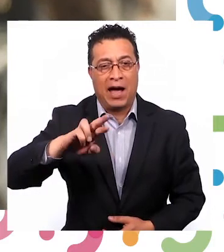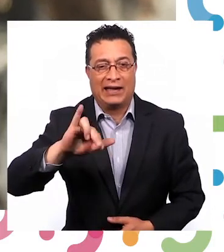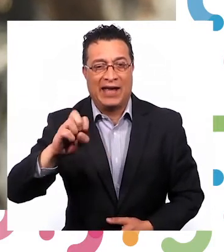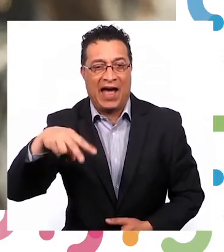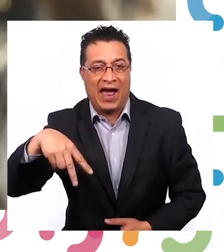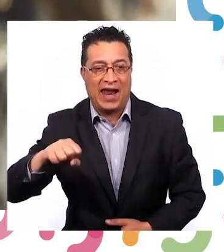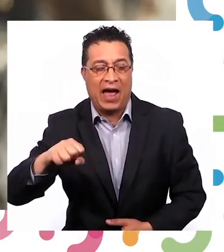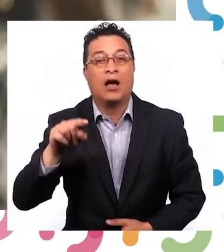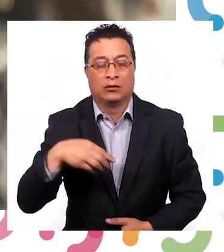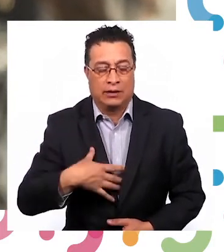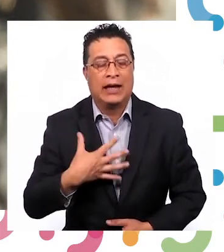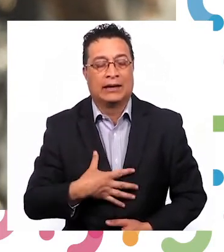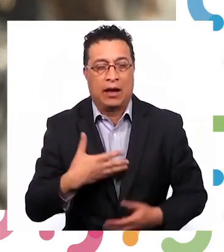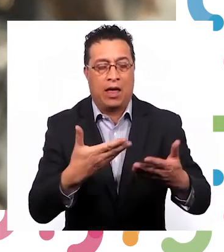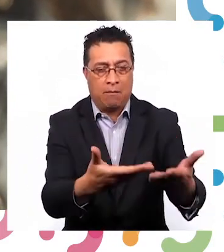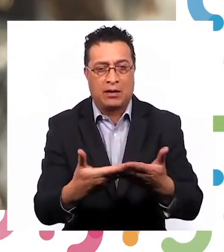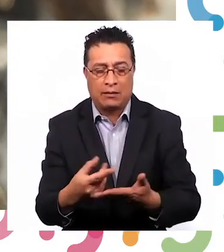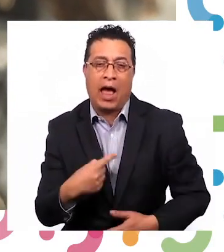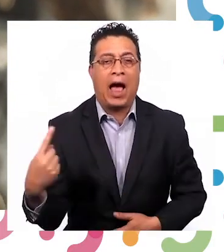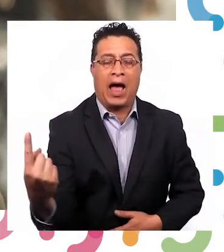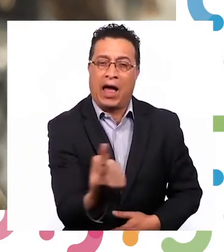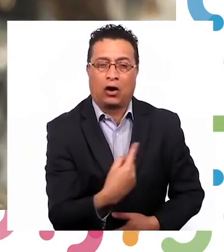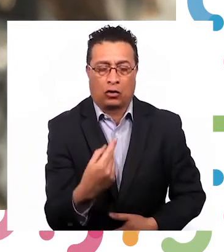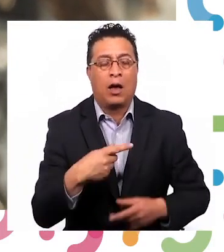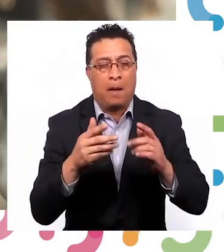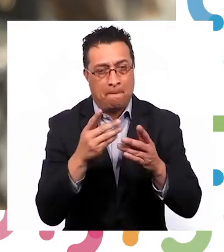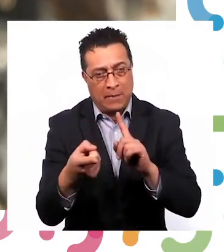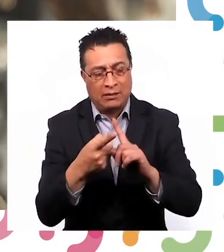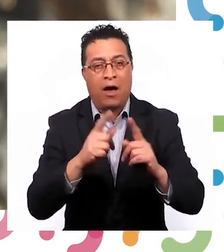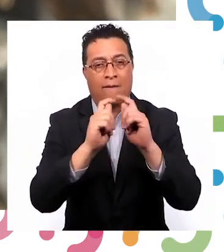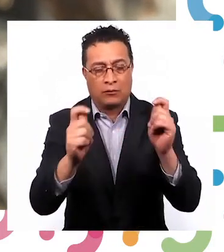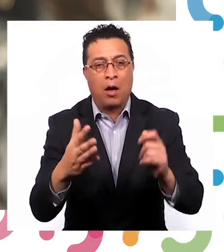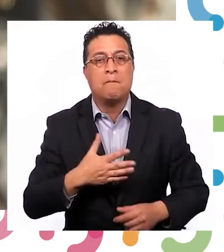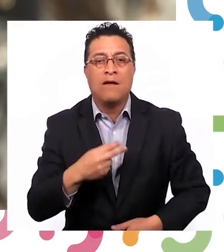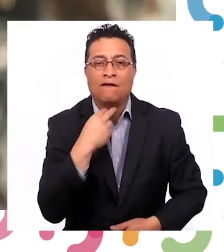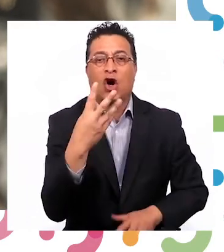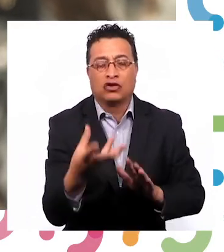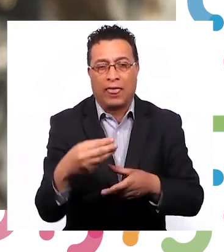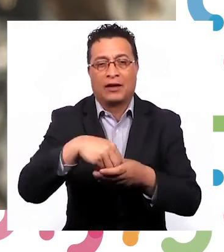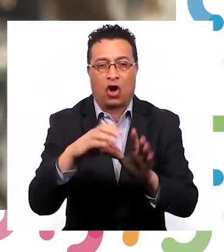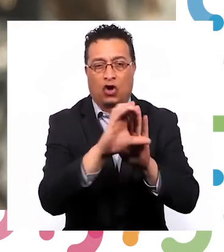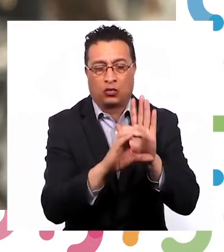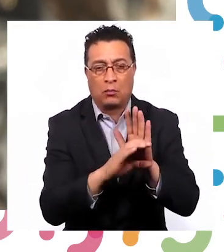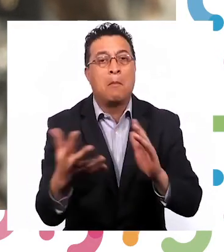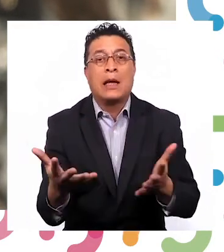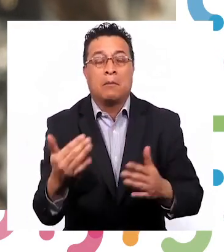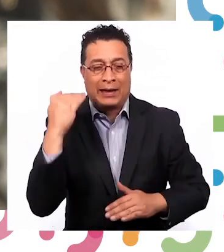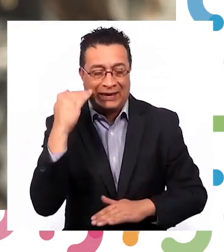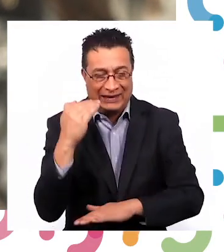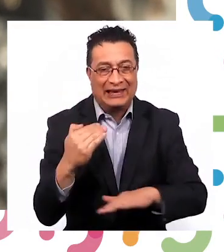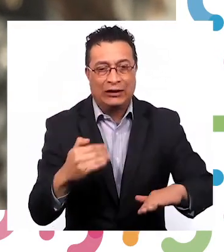Soy Mariana de Girolamo y quiero invitar a todos y todas a que participen de la campaña Mi Voz en la Constitución,